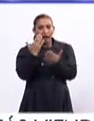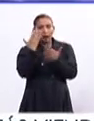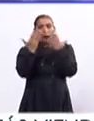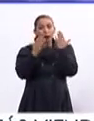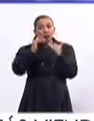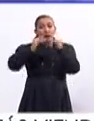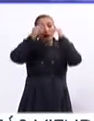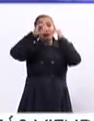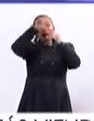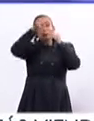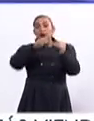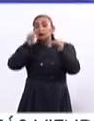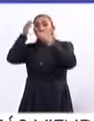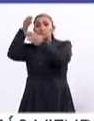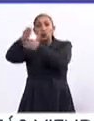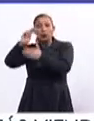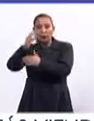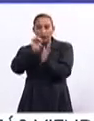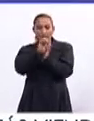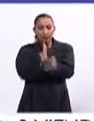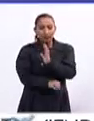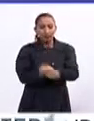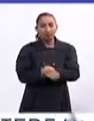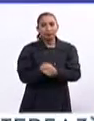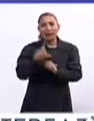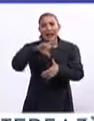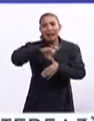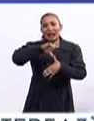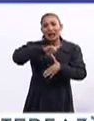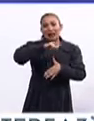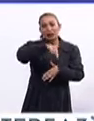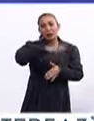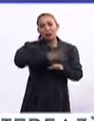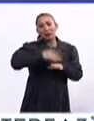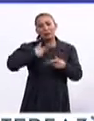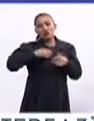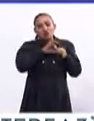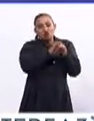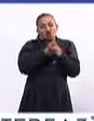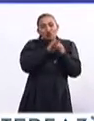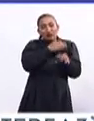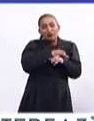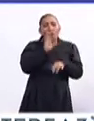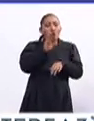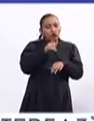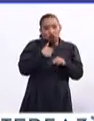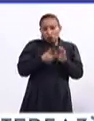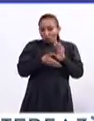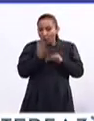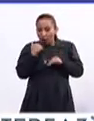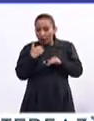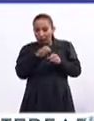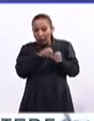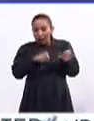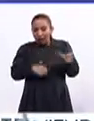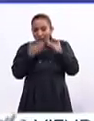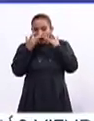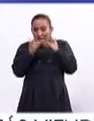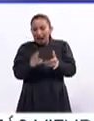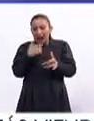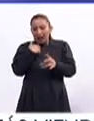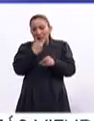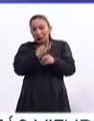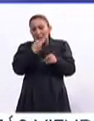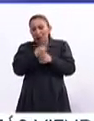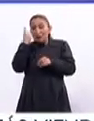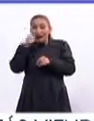superior y luego ir a la universidad. Un ejemplo, los latinos somos más gente de familia. Decimos, oye, me voy a salir del high school para ayudar a la familia